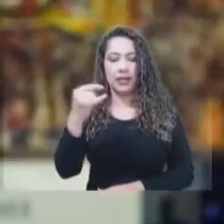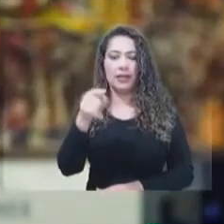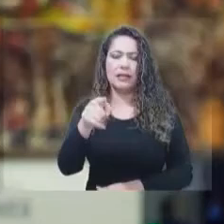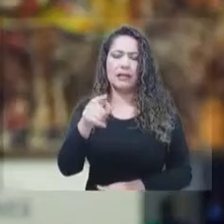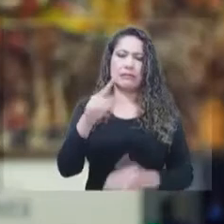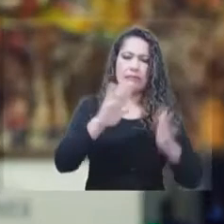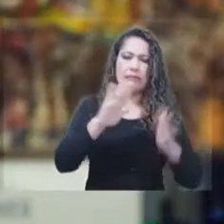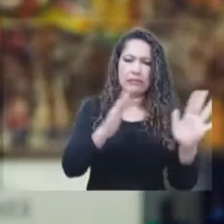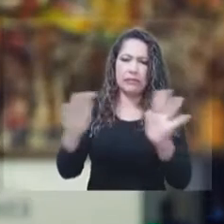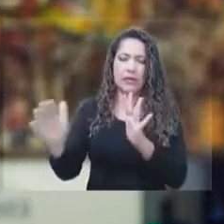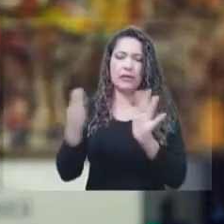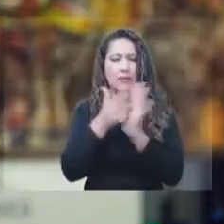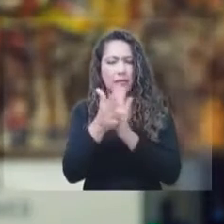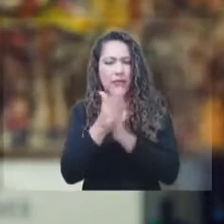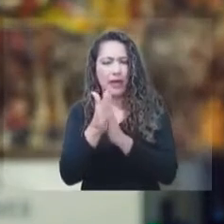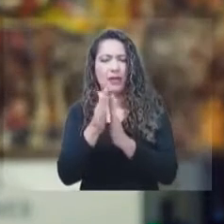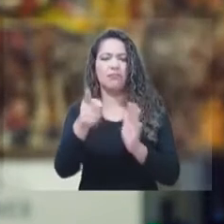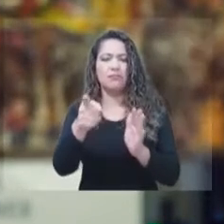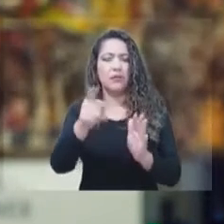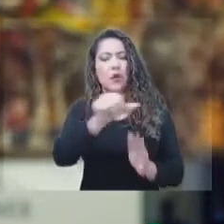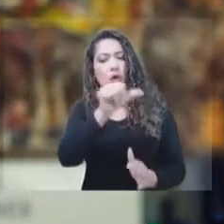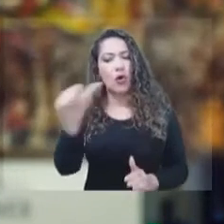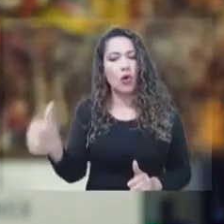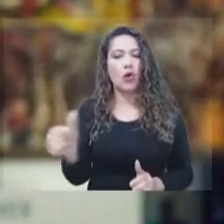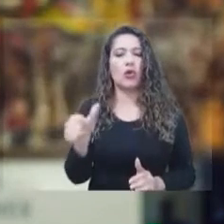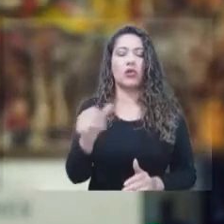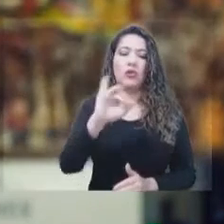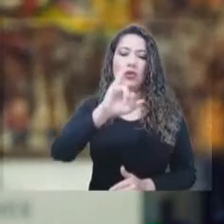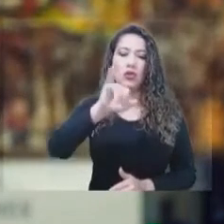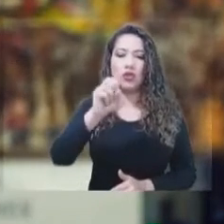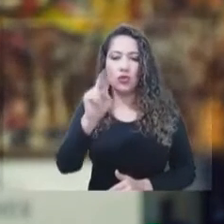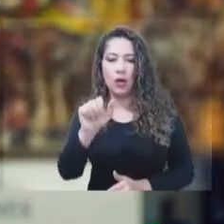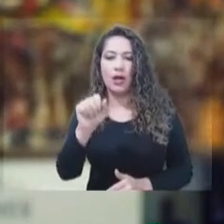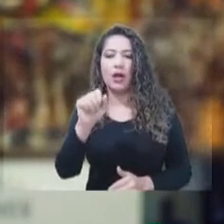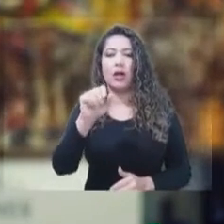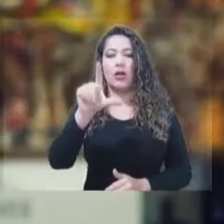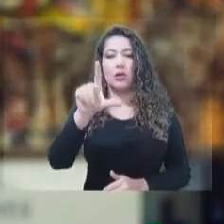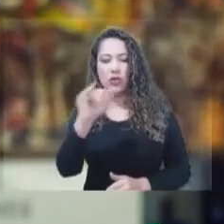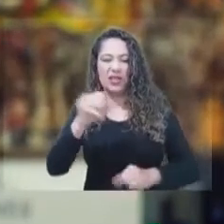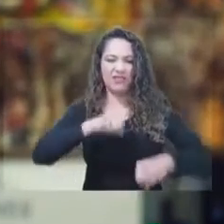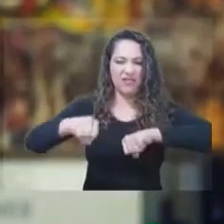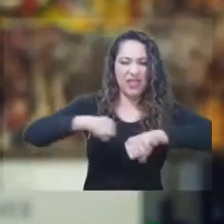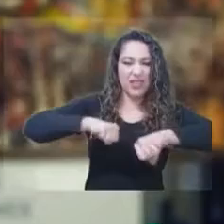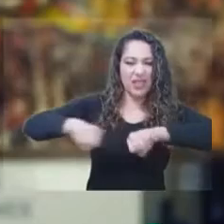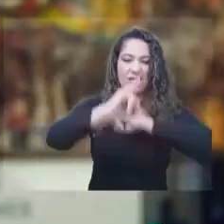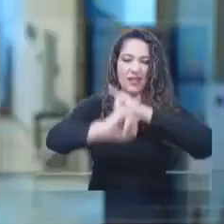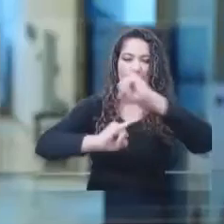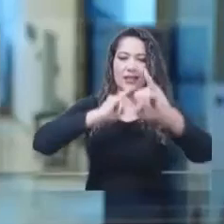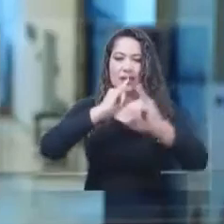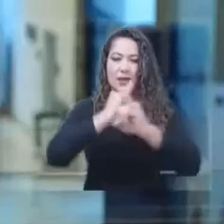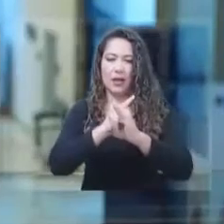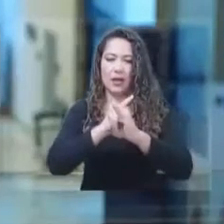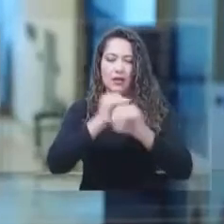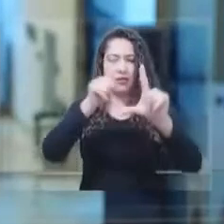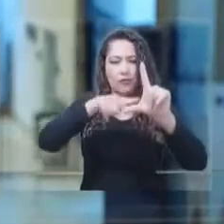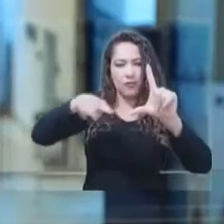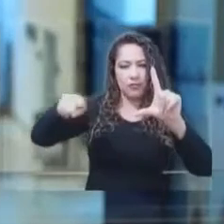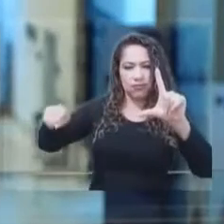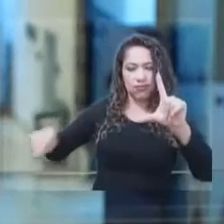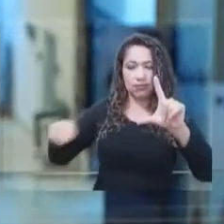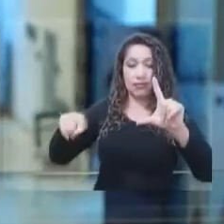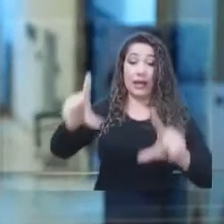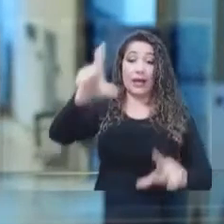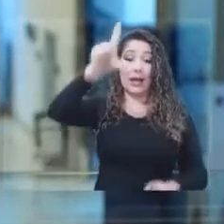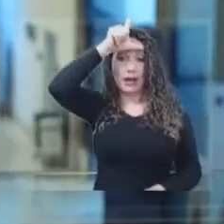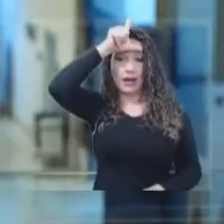como Joach Luxa, encargado de gestión internacional de frecuencia en la Agencia Federal de Redes de Alemania. Me disculpo por no